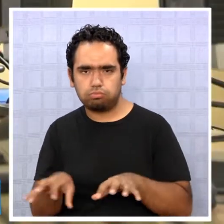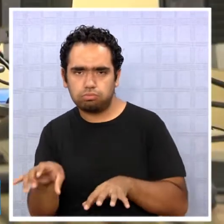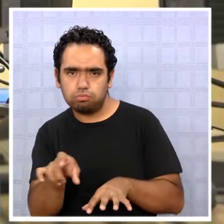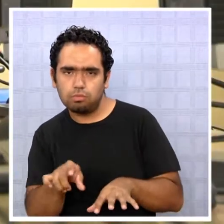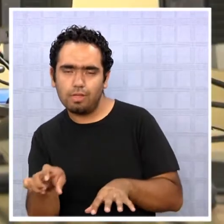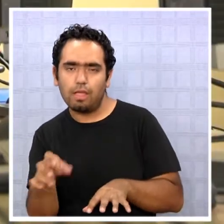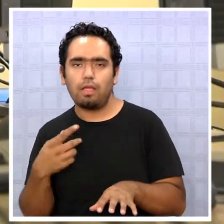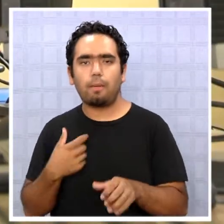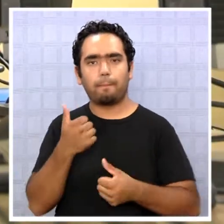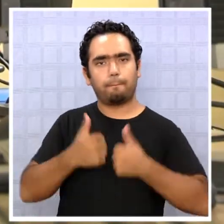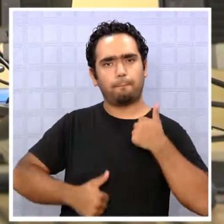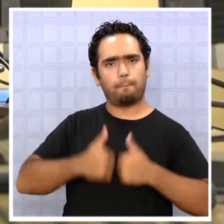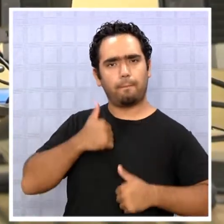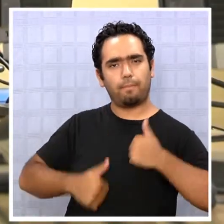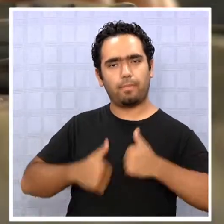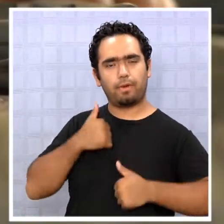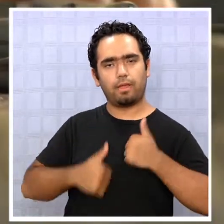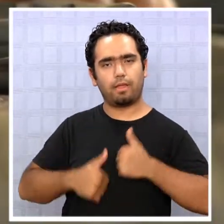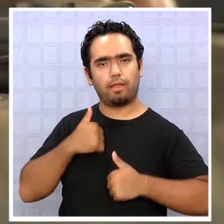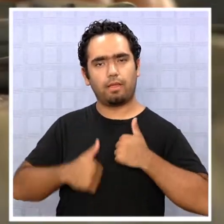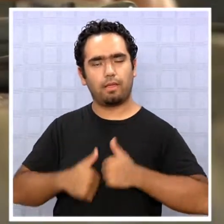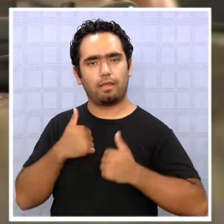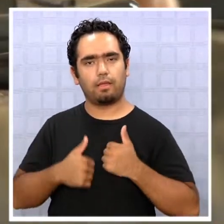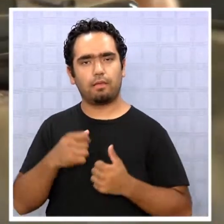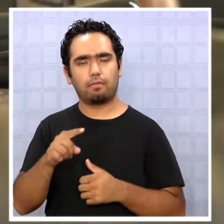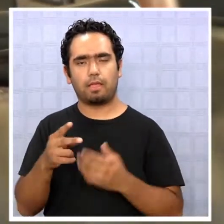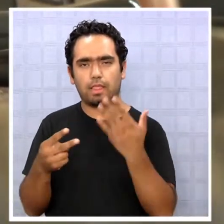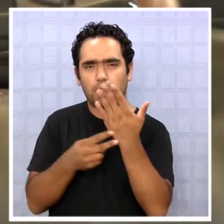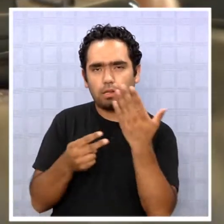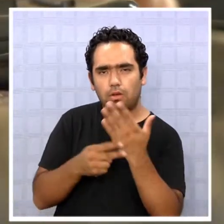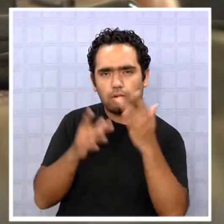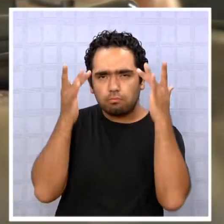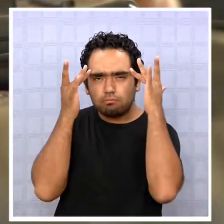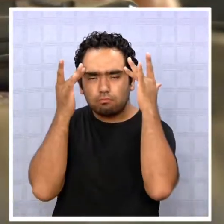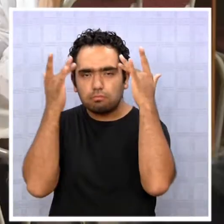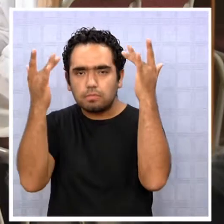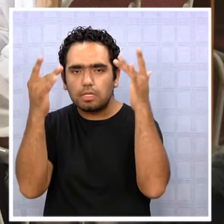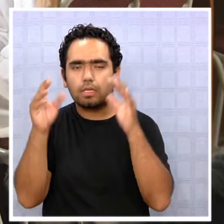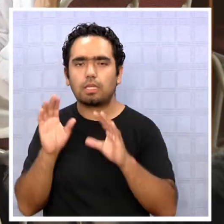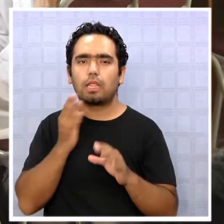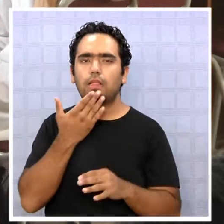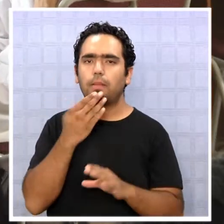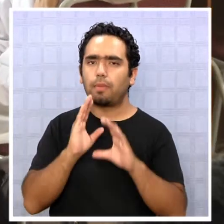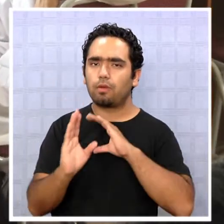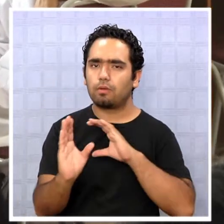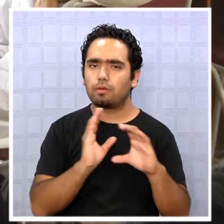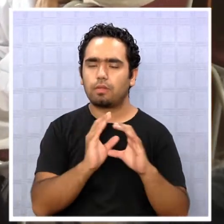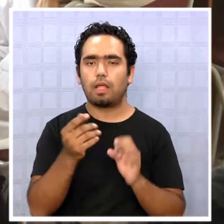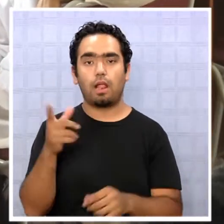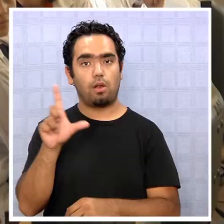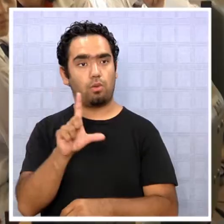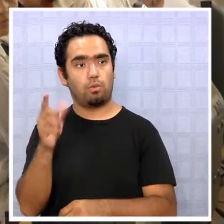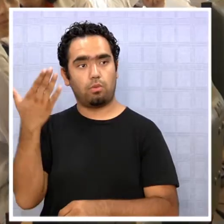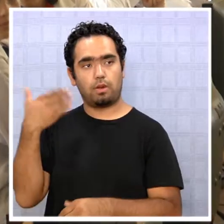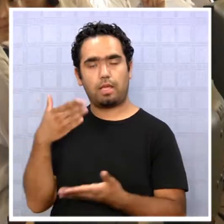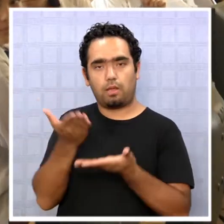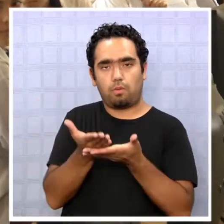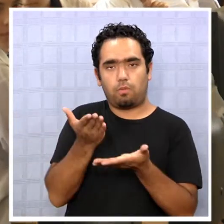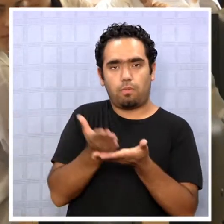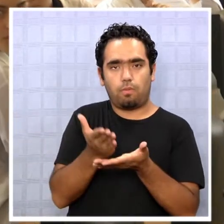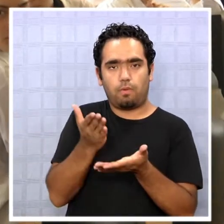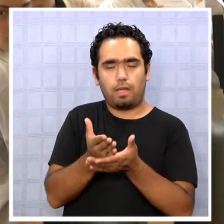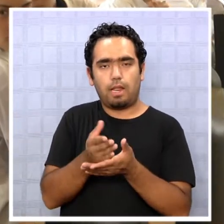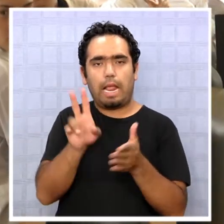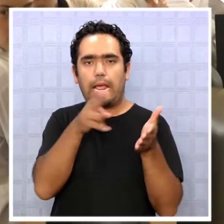tecnologías de la información y comunicación. Este lunes, en la Escuela Artística Violeta Parra, fueron entregados los